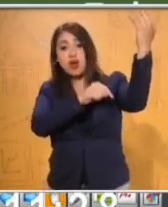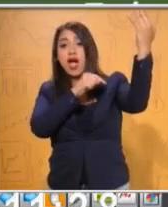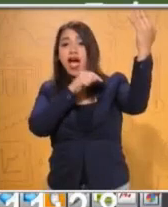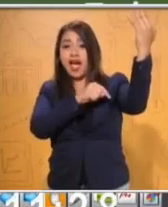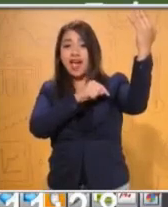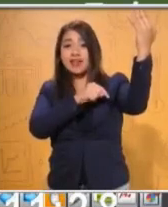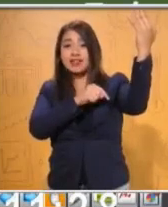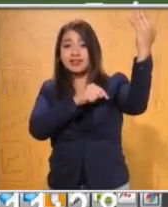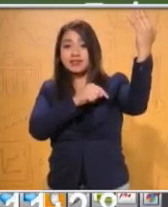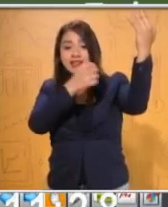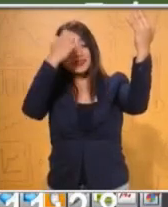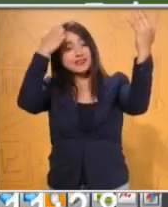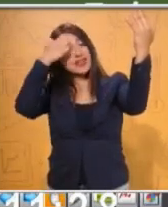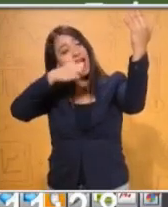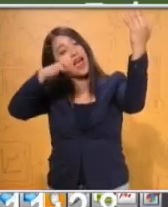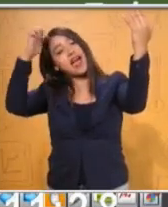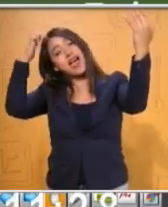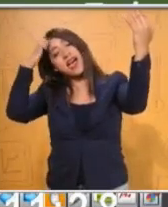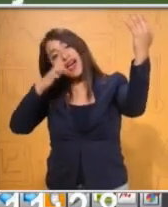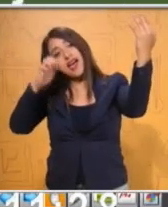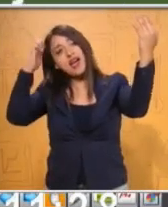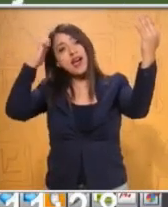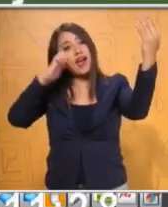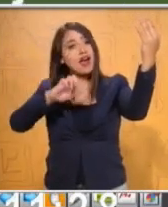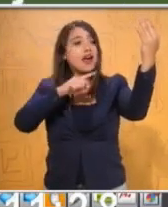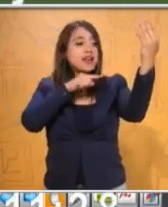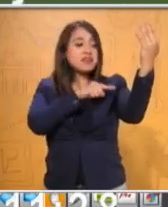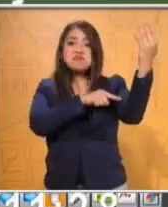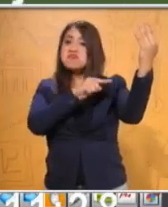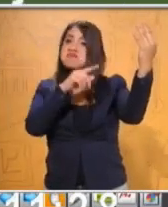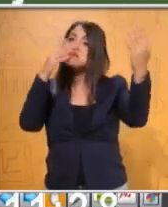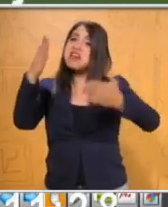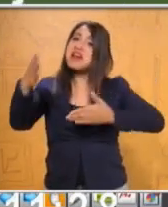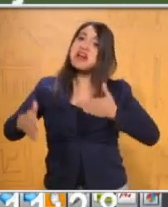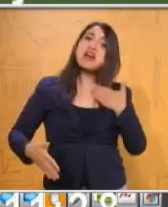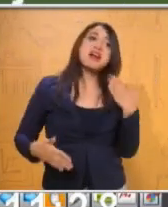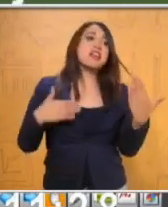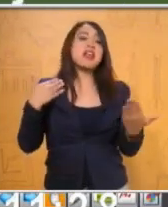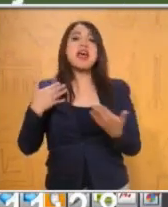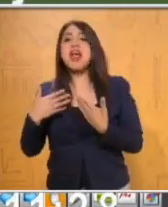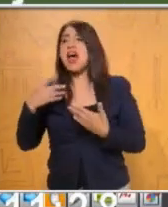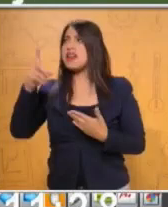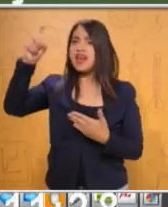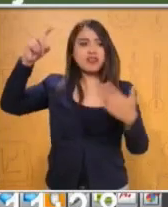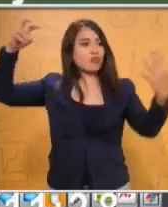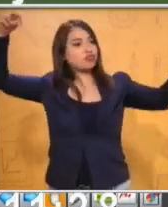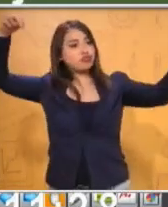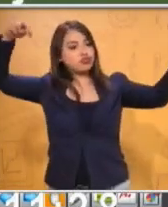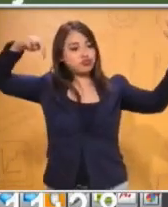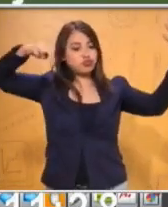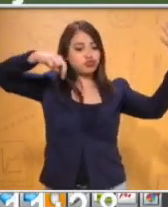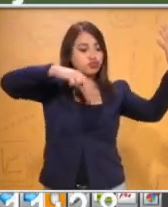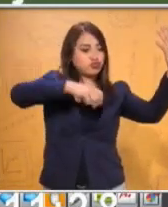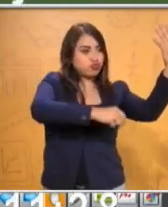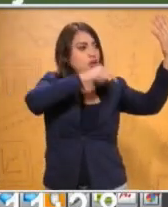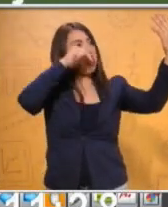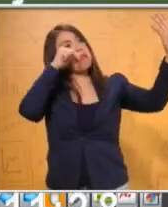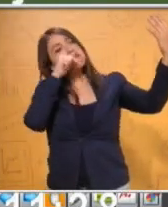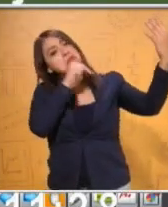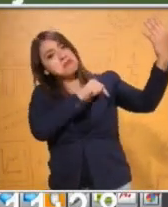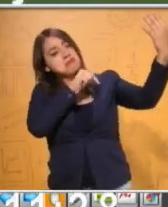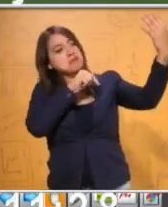había echado de menos. Lleno de alegría, el gigante bajó corriendo las escaleras y entró en el jardín.